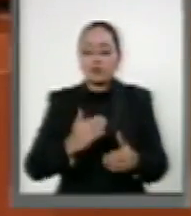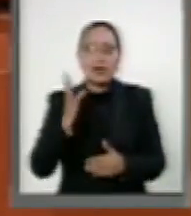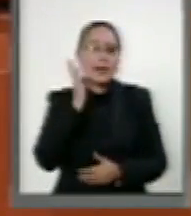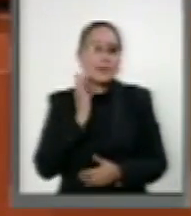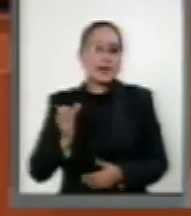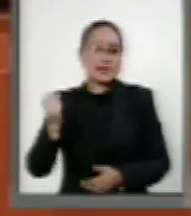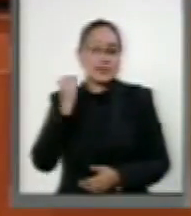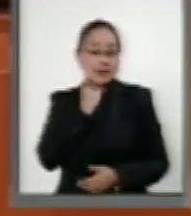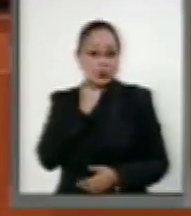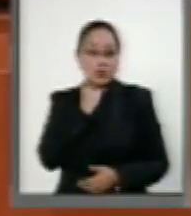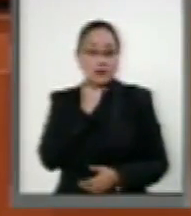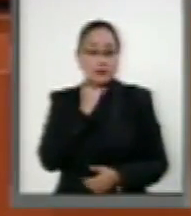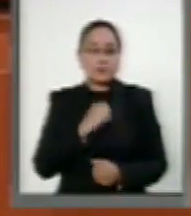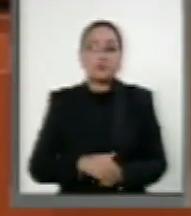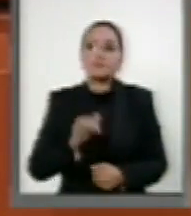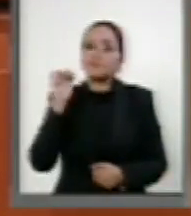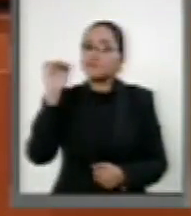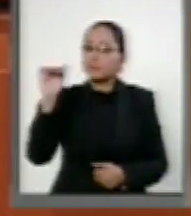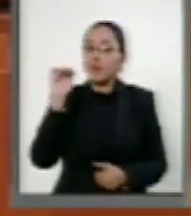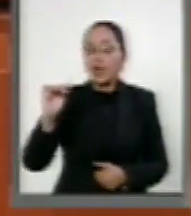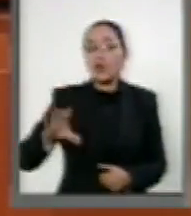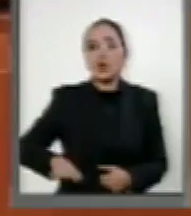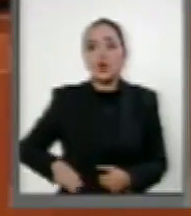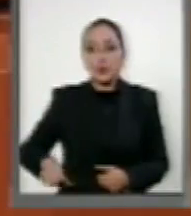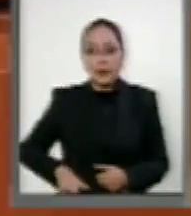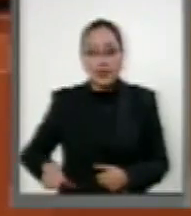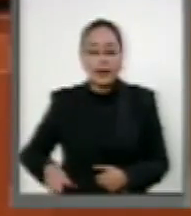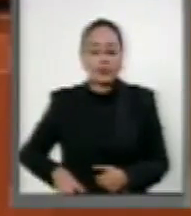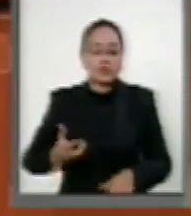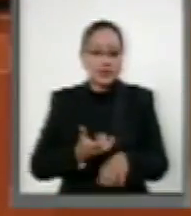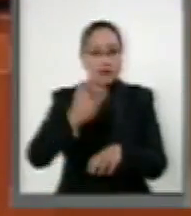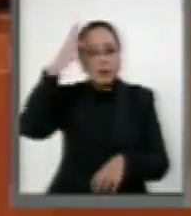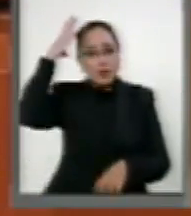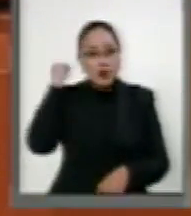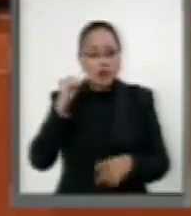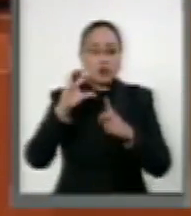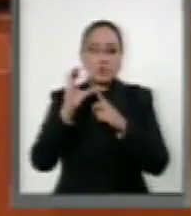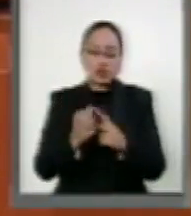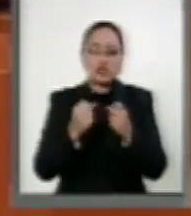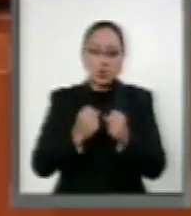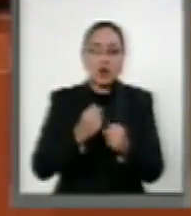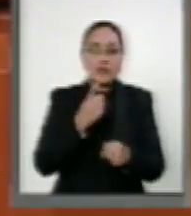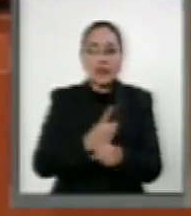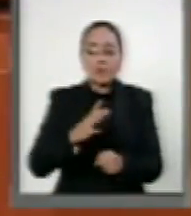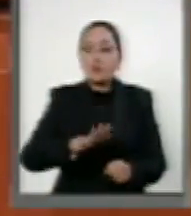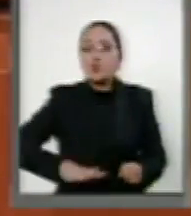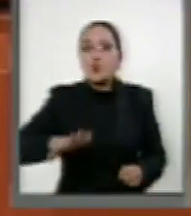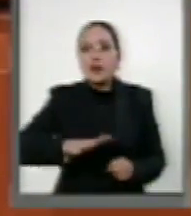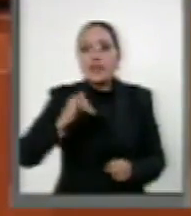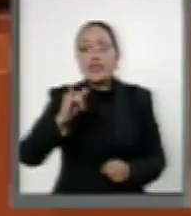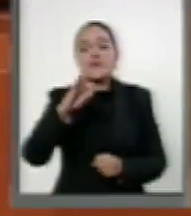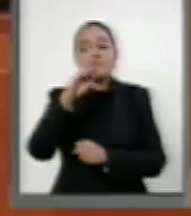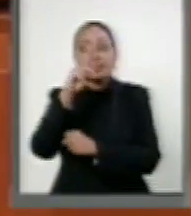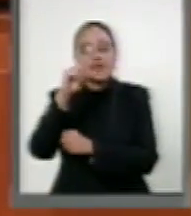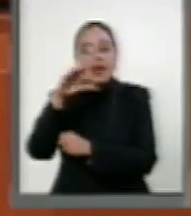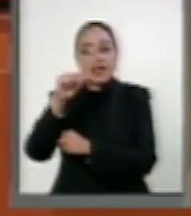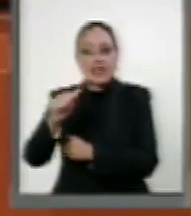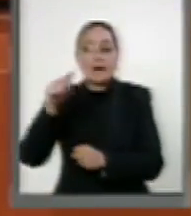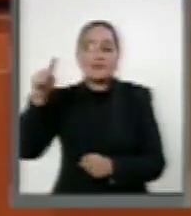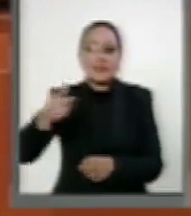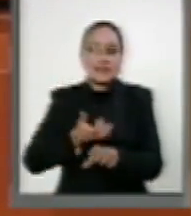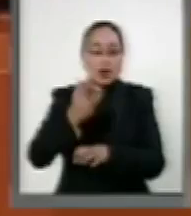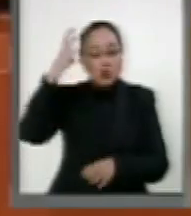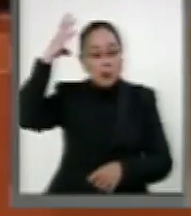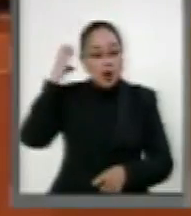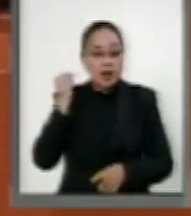de la República exhorta al gobierno del estado de Morelos a la Comisión de Seguridad Pública y a la Fiscalía General del estado de Morelos